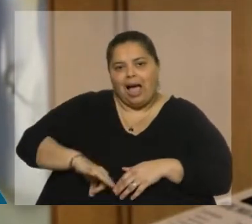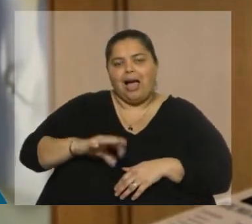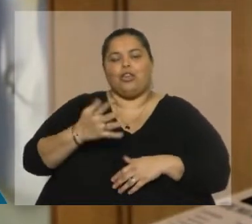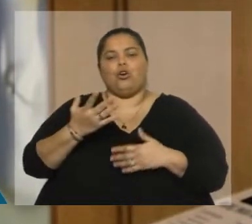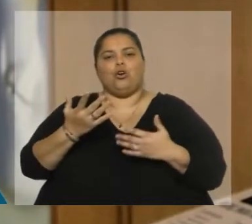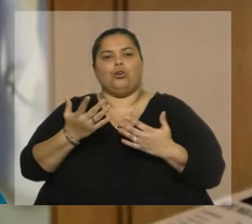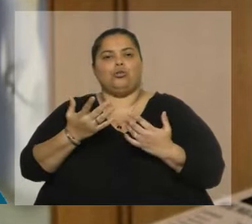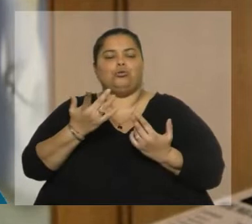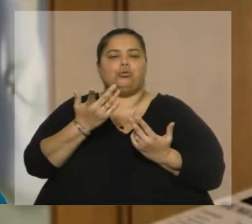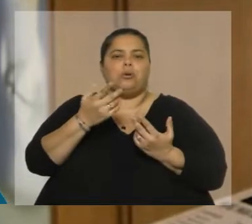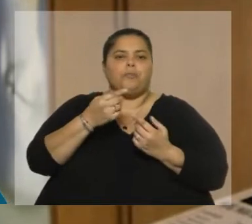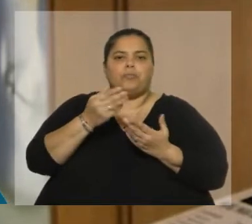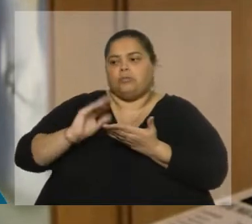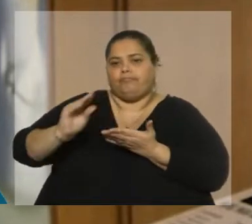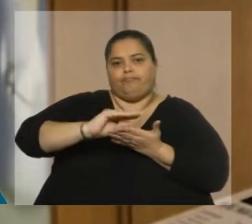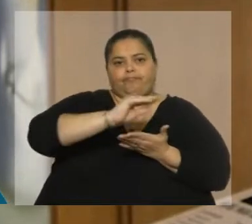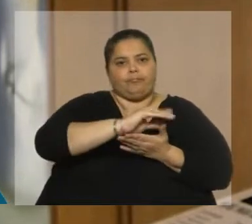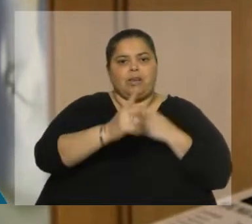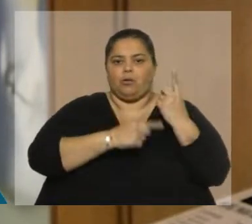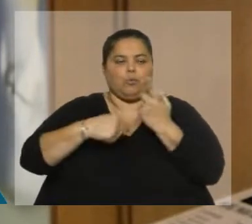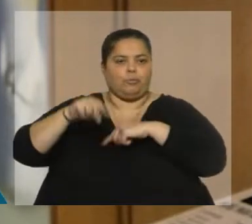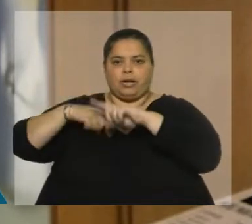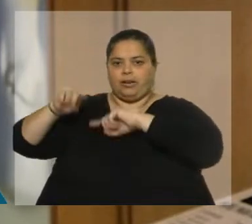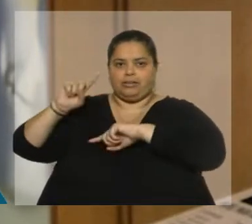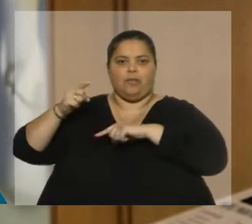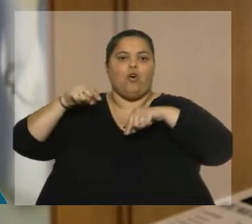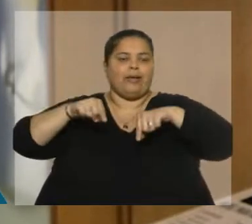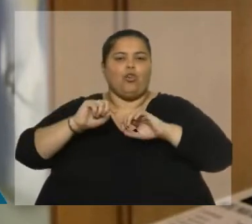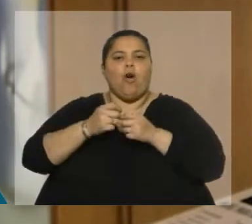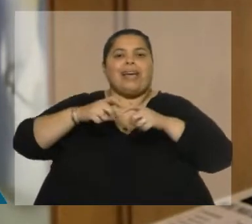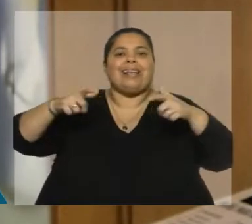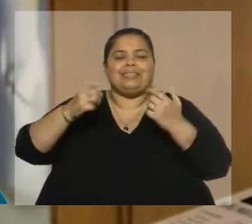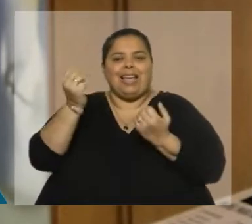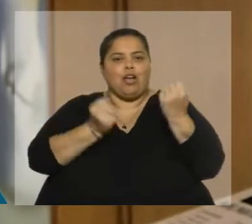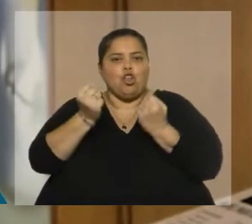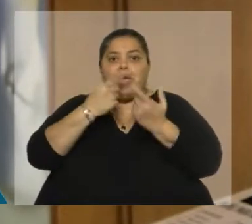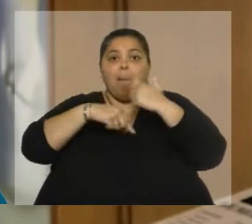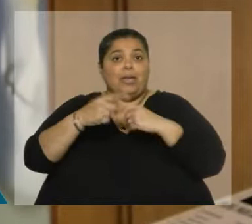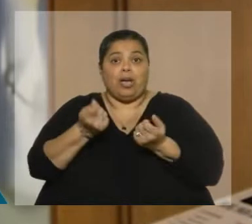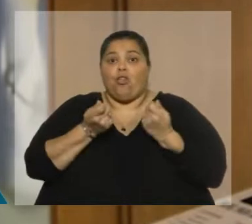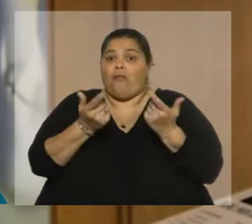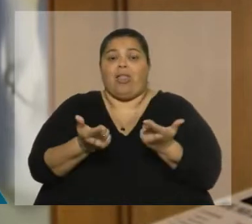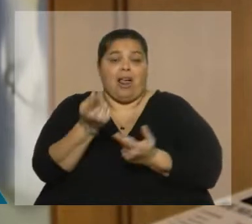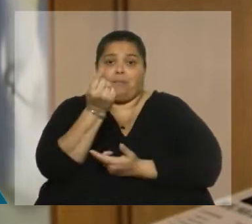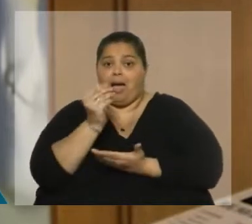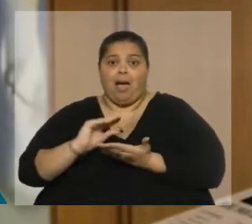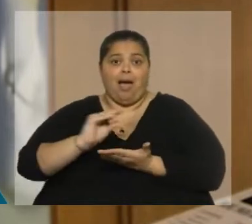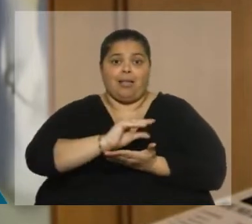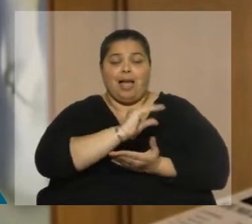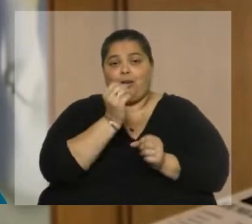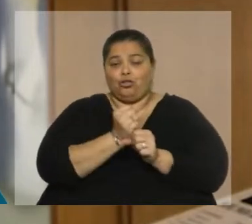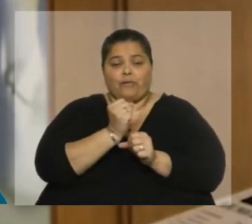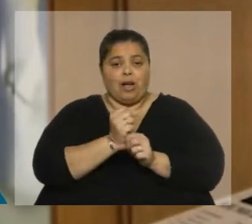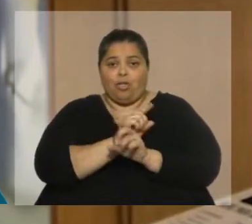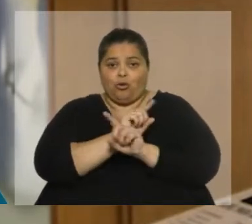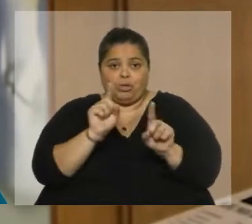en distribución es absolutamente regresivo, o lo que vamos a tener es un crecimiento de la economía que no va a derramar un centavo a los trabajadores y